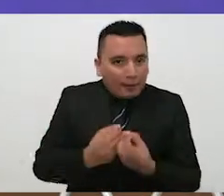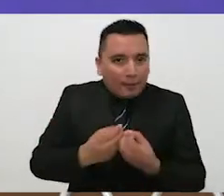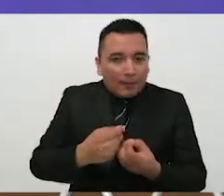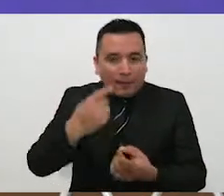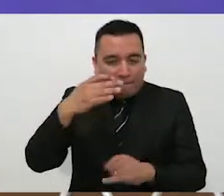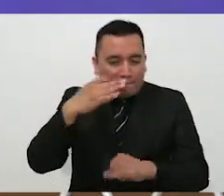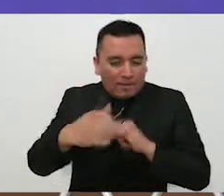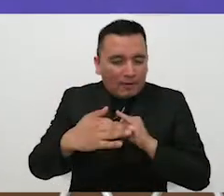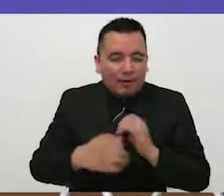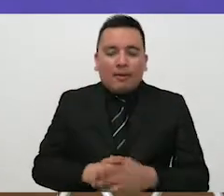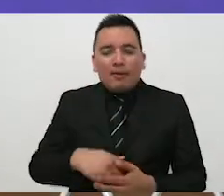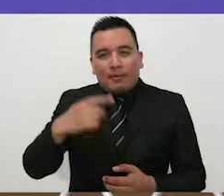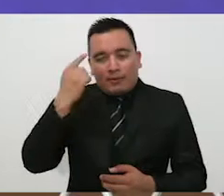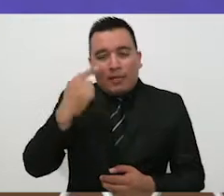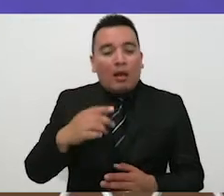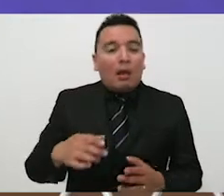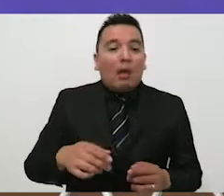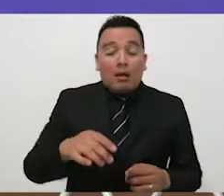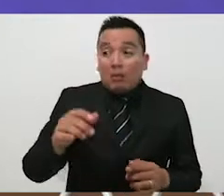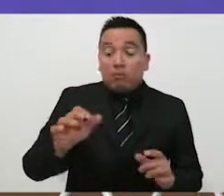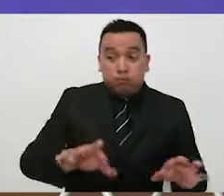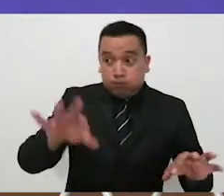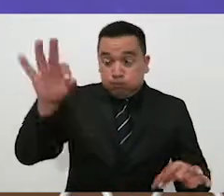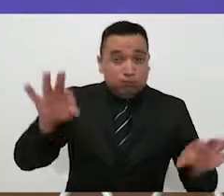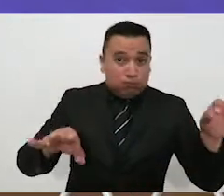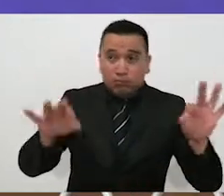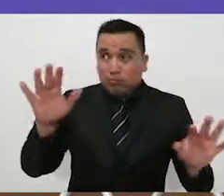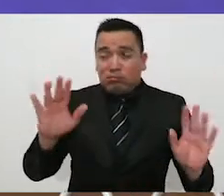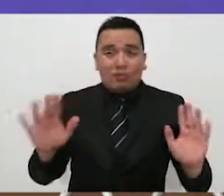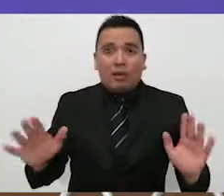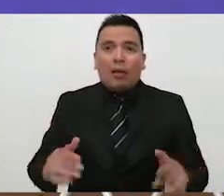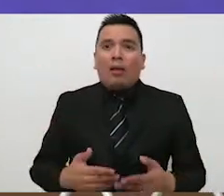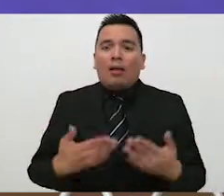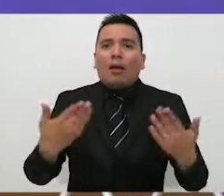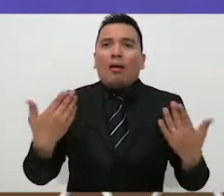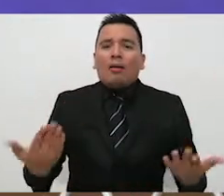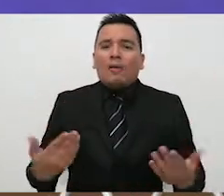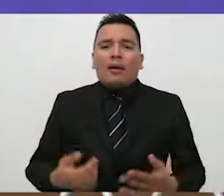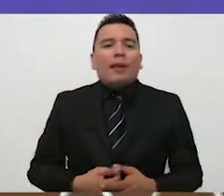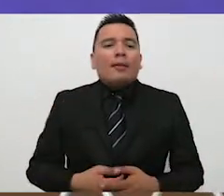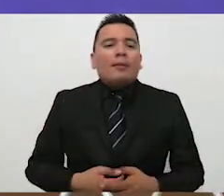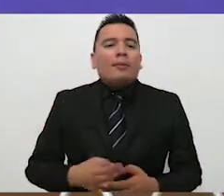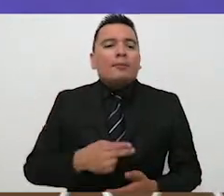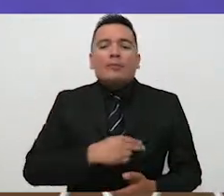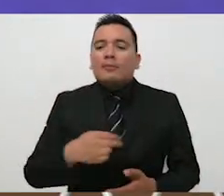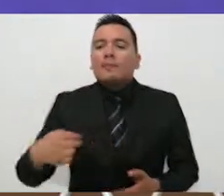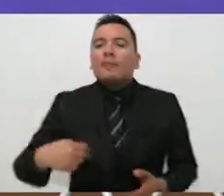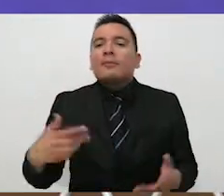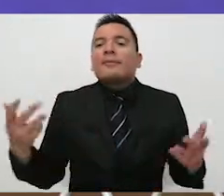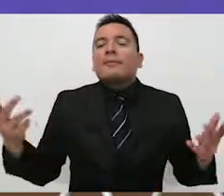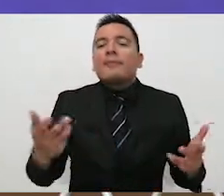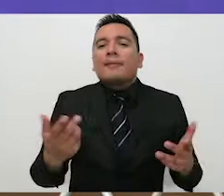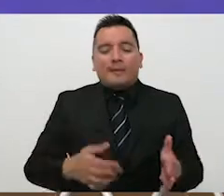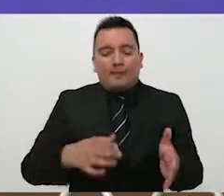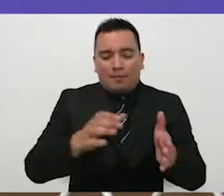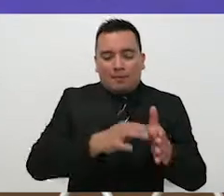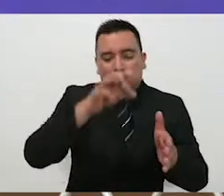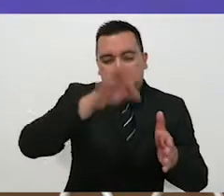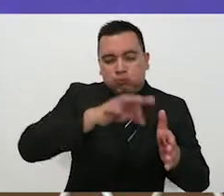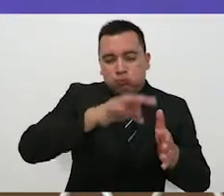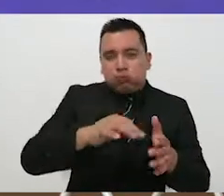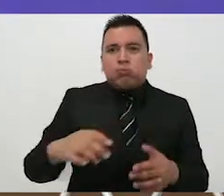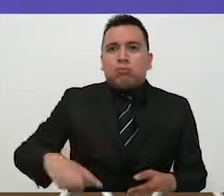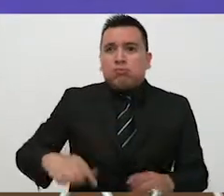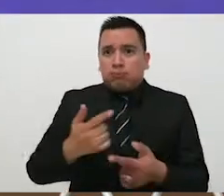están elegidos los integrantes del cabildo, a realizar todo un proceso de elección democrática. Se hace